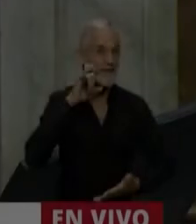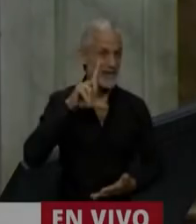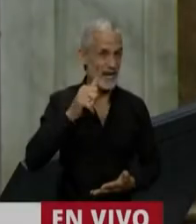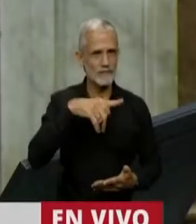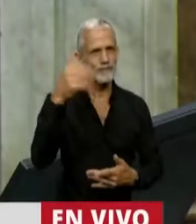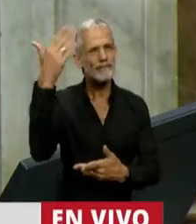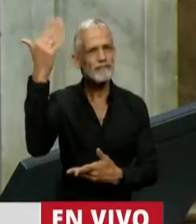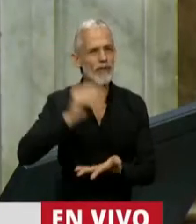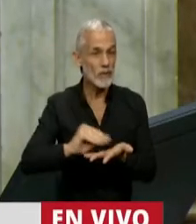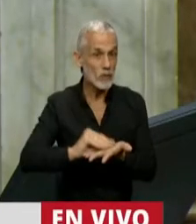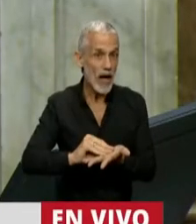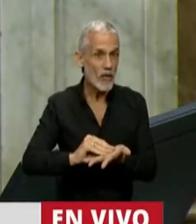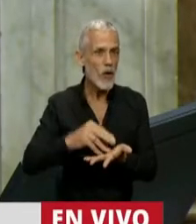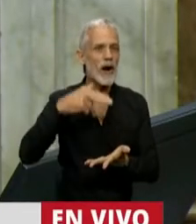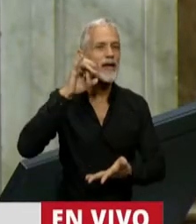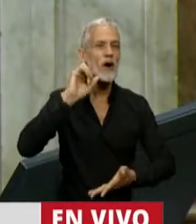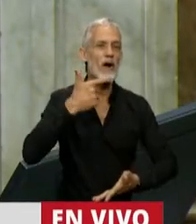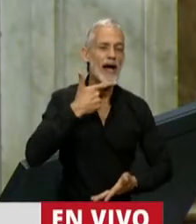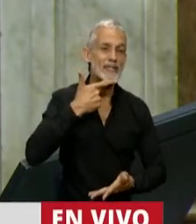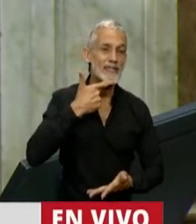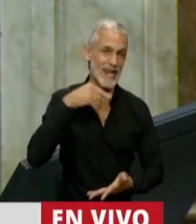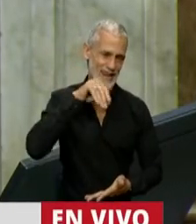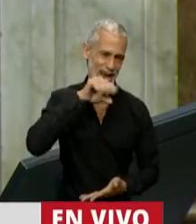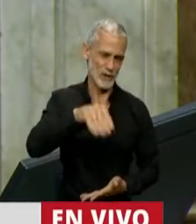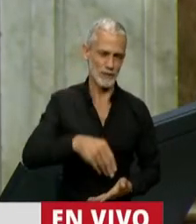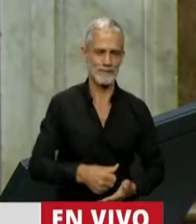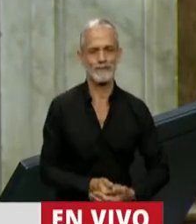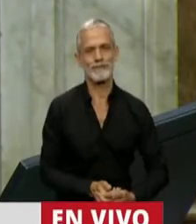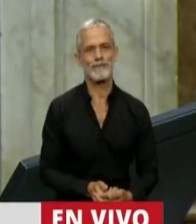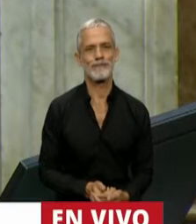Tiene la palabra el diputado Nicolás del Caño.